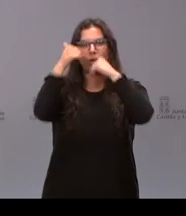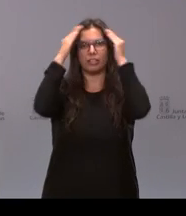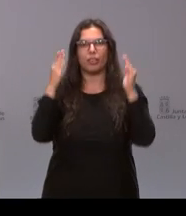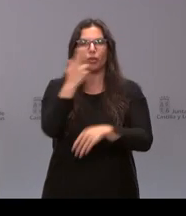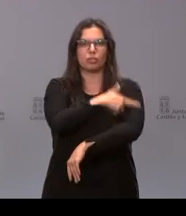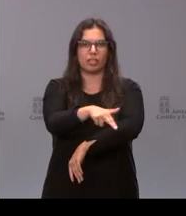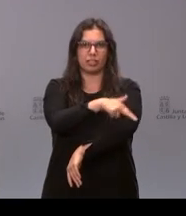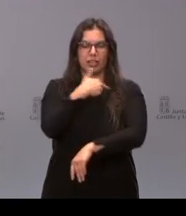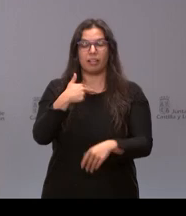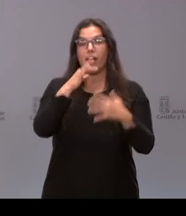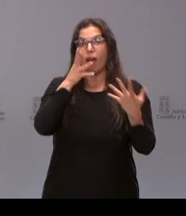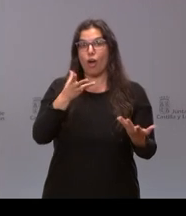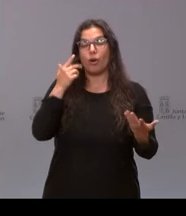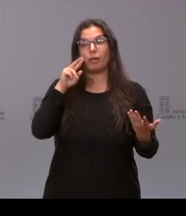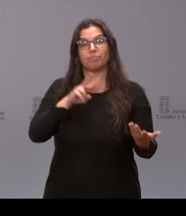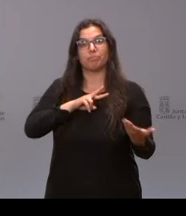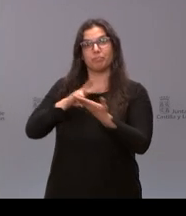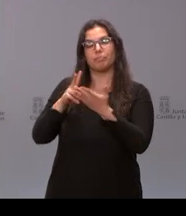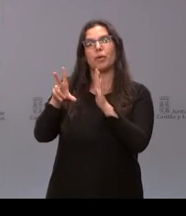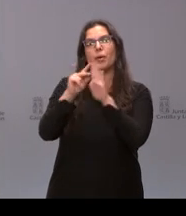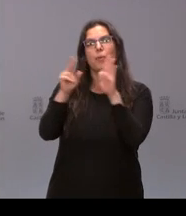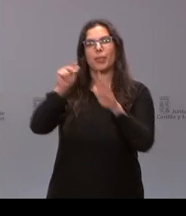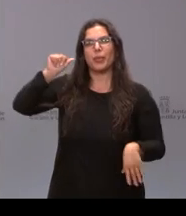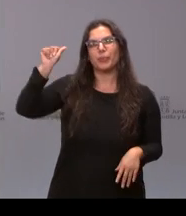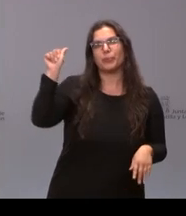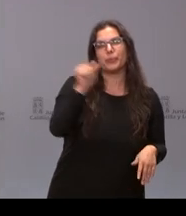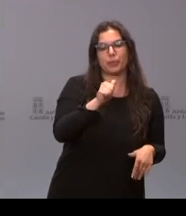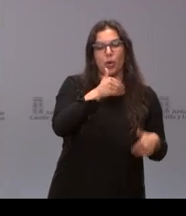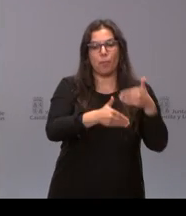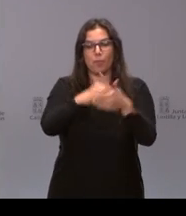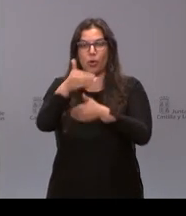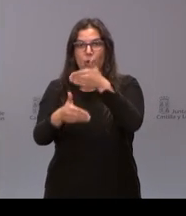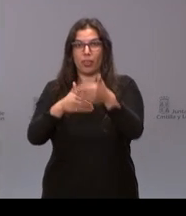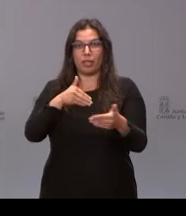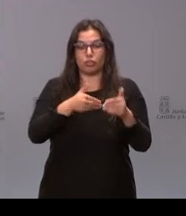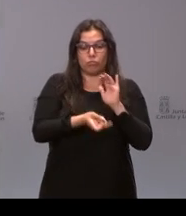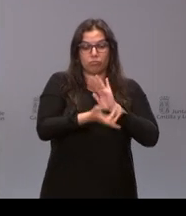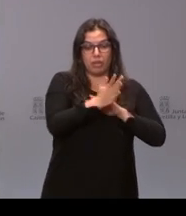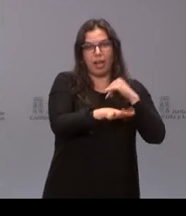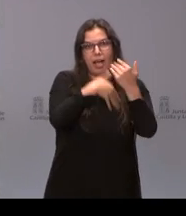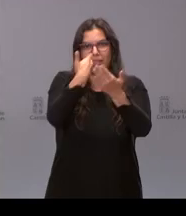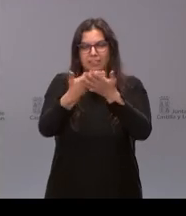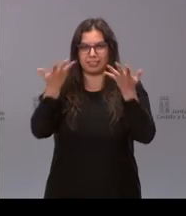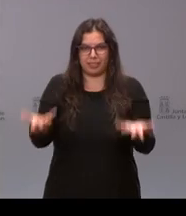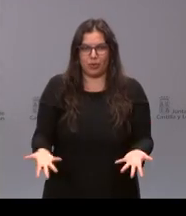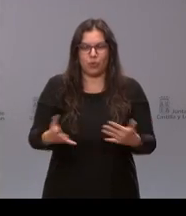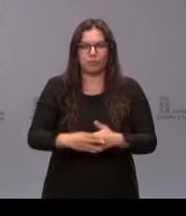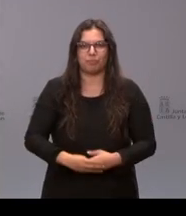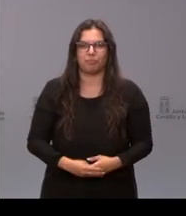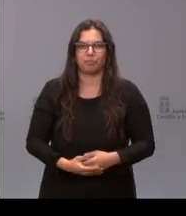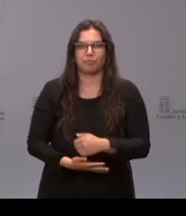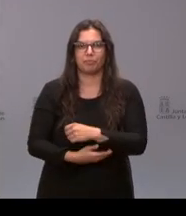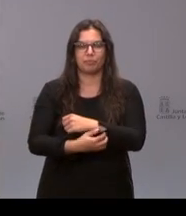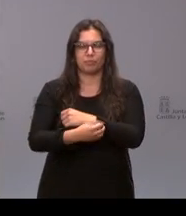través de un vídeo puedan ver todo este proceso, desde que se gestó hasta lo que se ha convertido hoy en día.